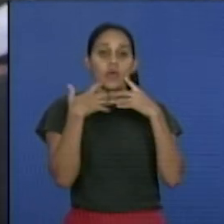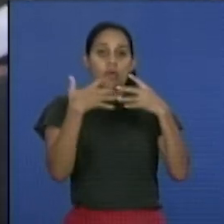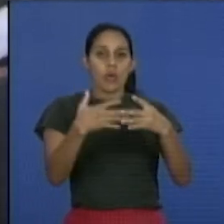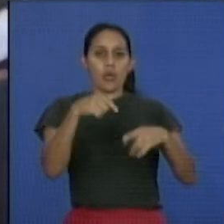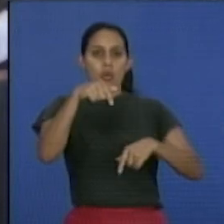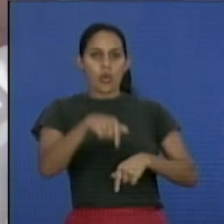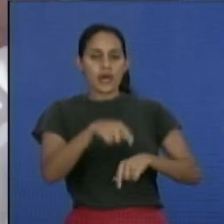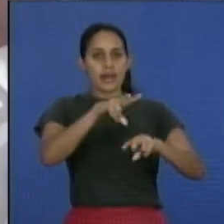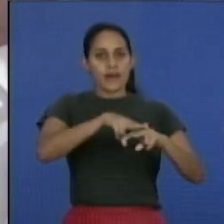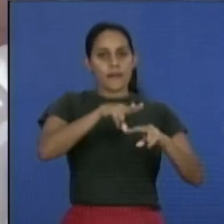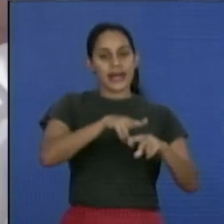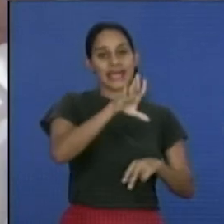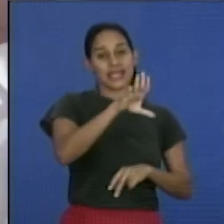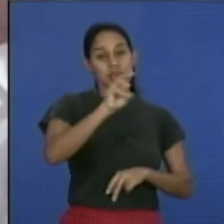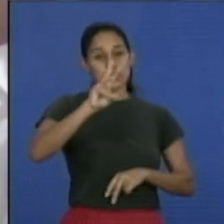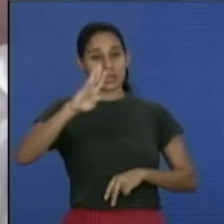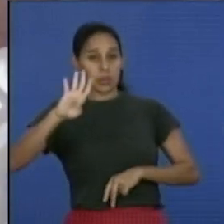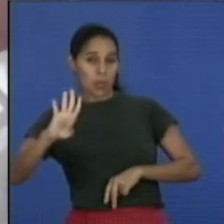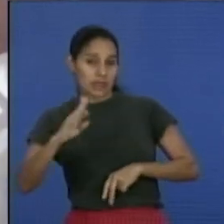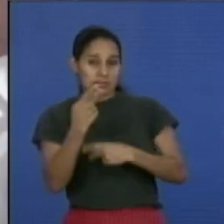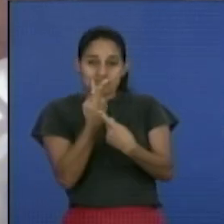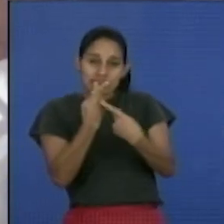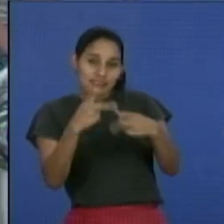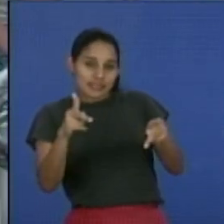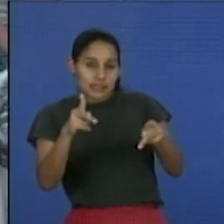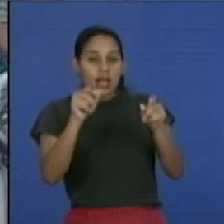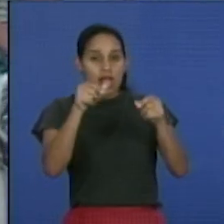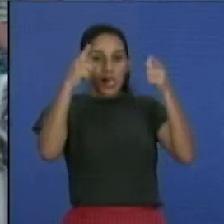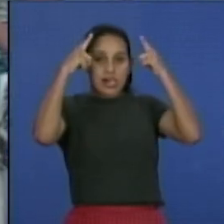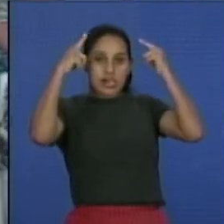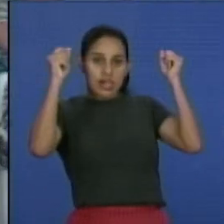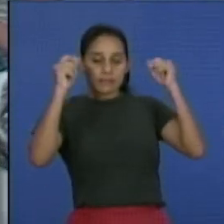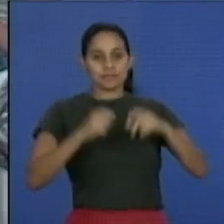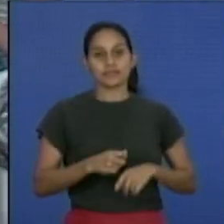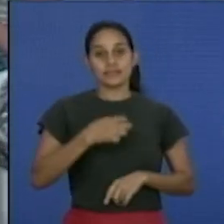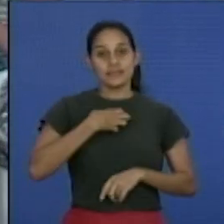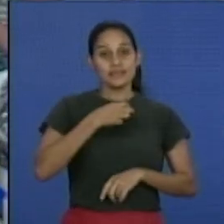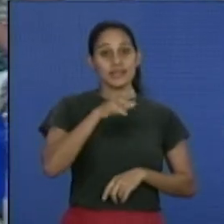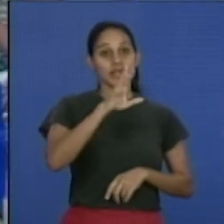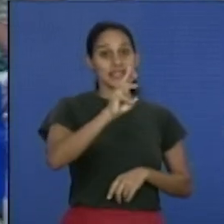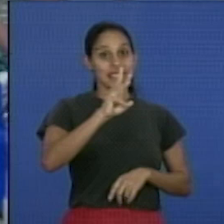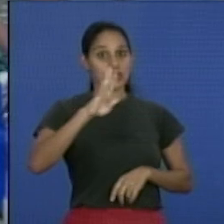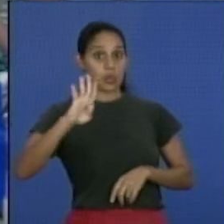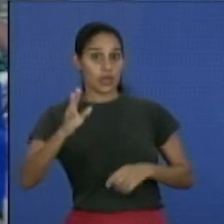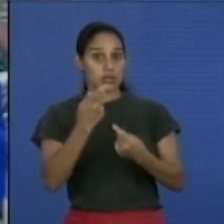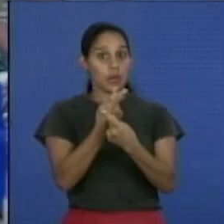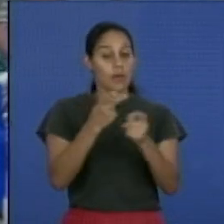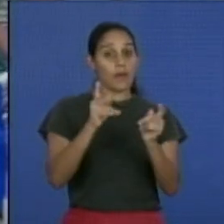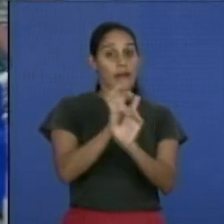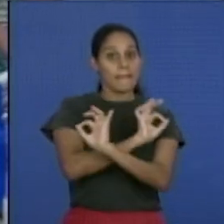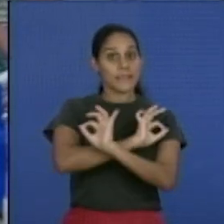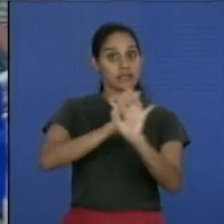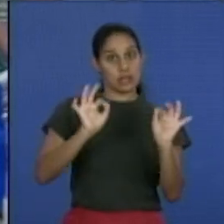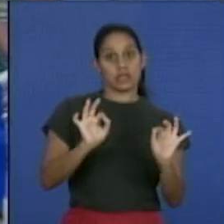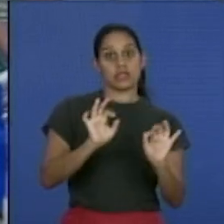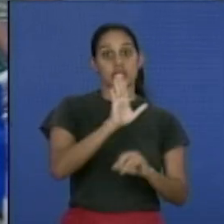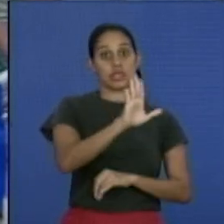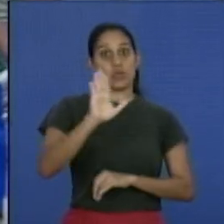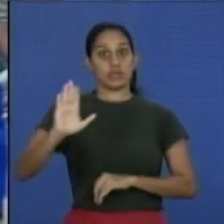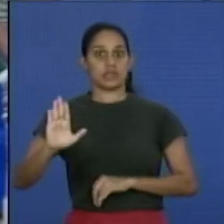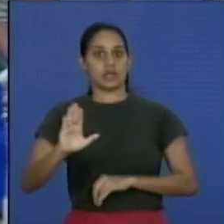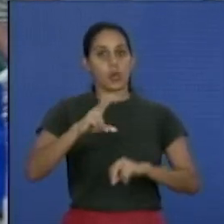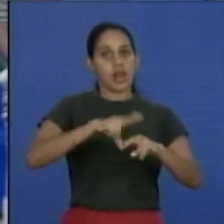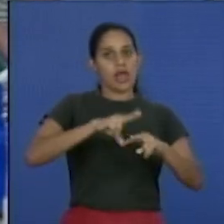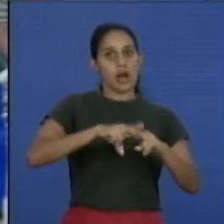cuenta con 534 profesionales de esa rama. Tenemos 34 especialistas, 55 en toda La